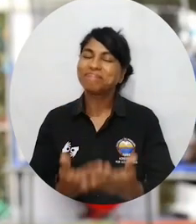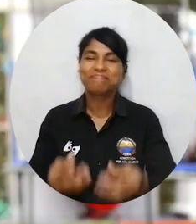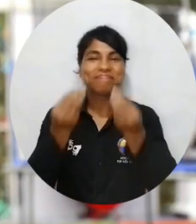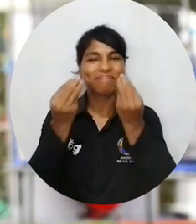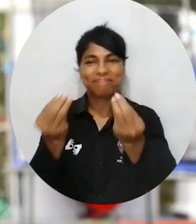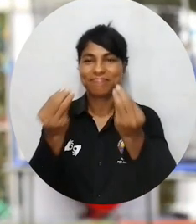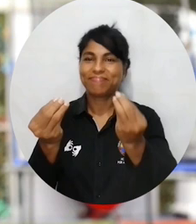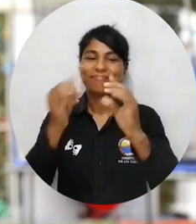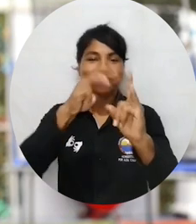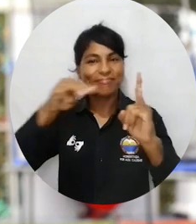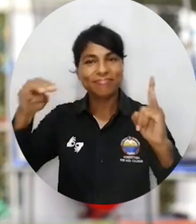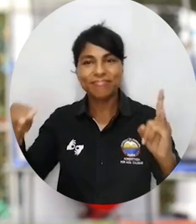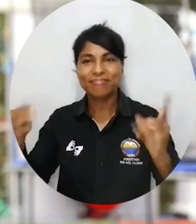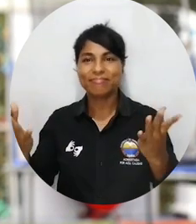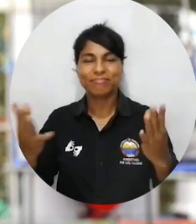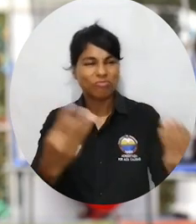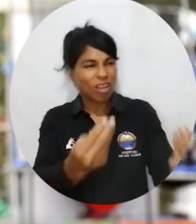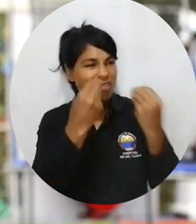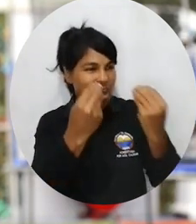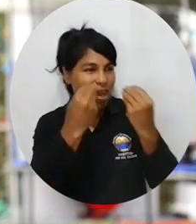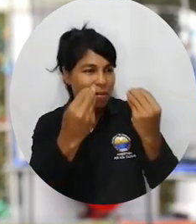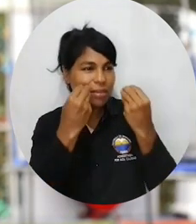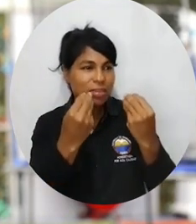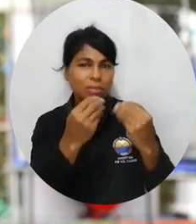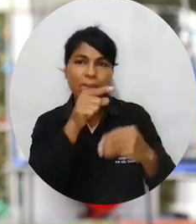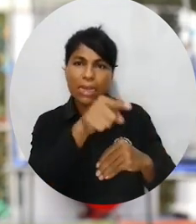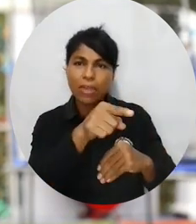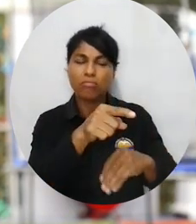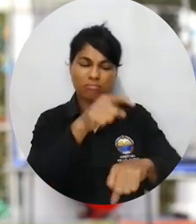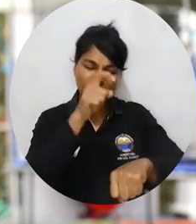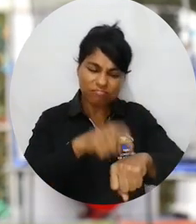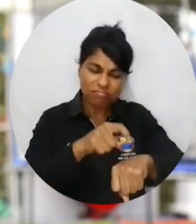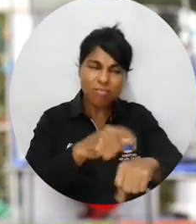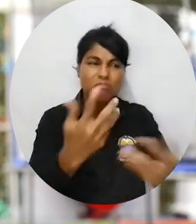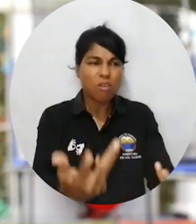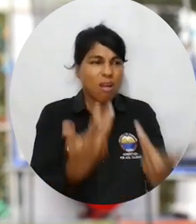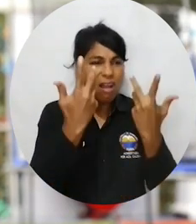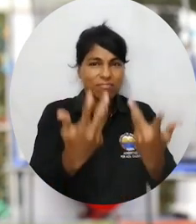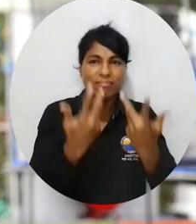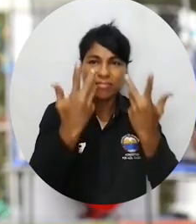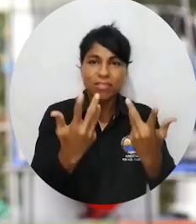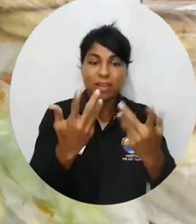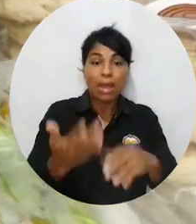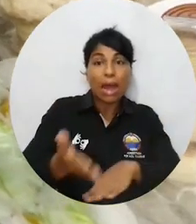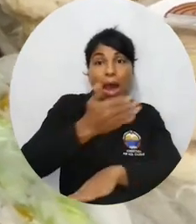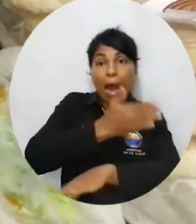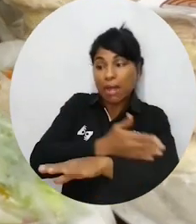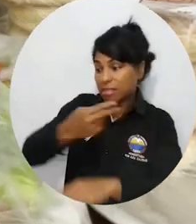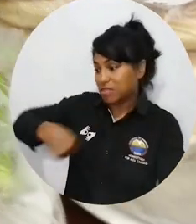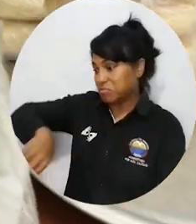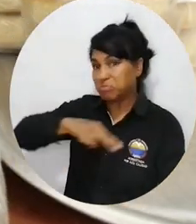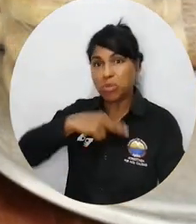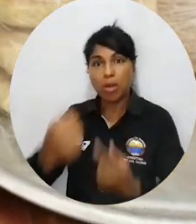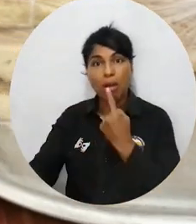Muchísimas gracias Universidad del Magdalena por todas estas capacitaciones, por tomarse ese tiempo para enseñarnos a nosotros, porque éramos